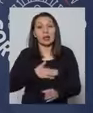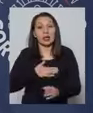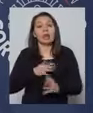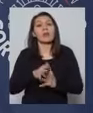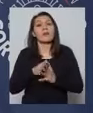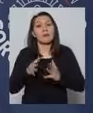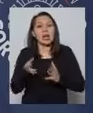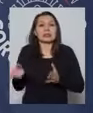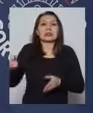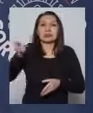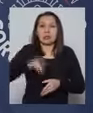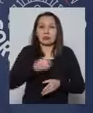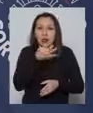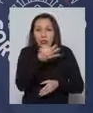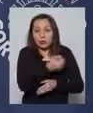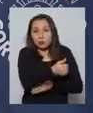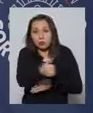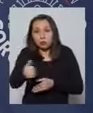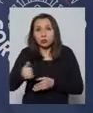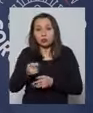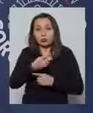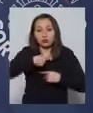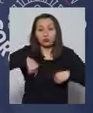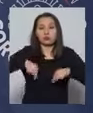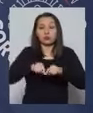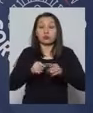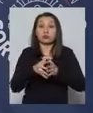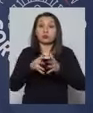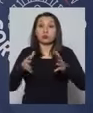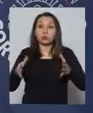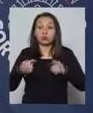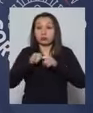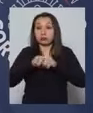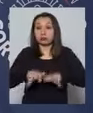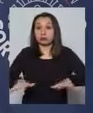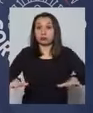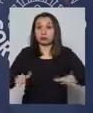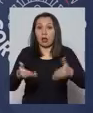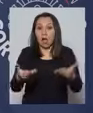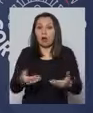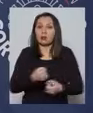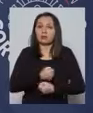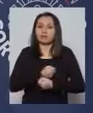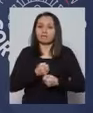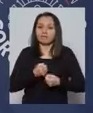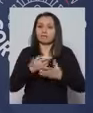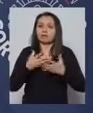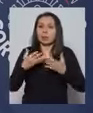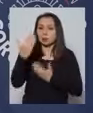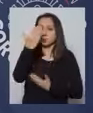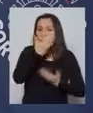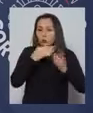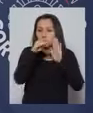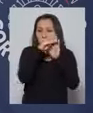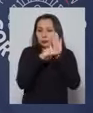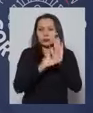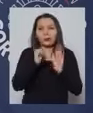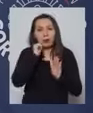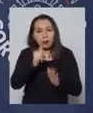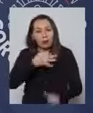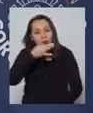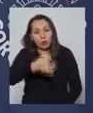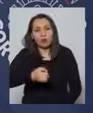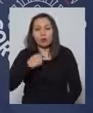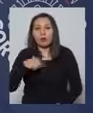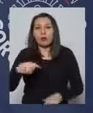fortalecer y decirles a todos ustedes que estamos en medio de nuestra pandemia, fortalecer las medidas preventivas que hemos dicho todos los